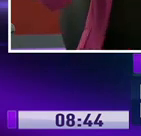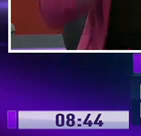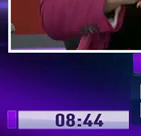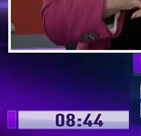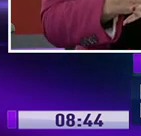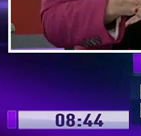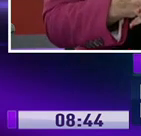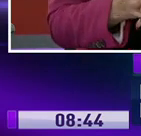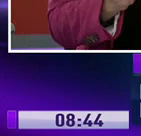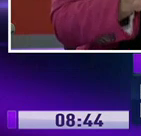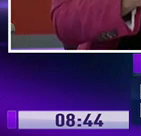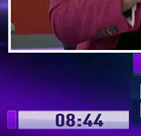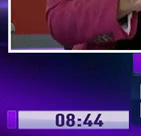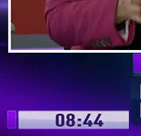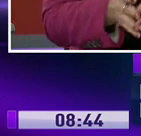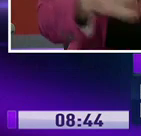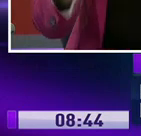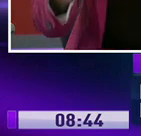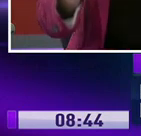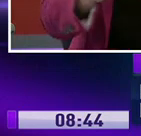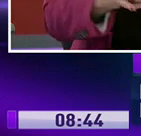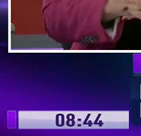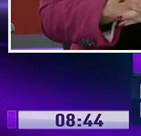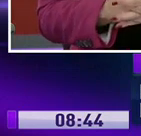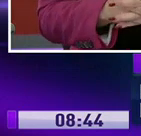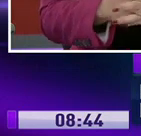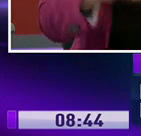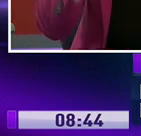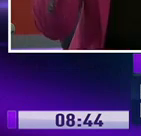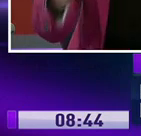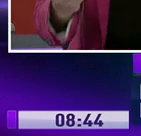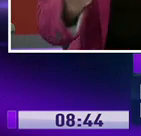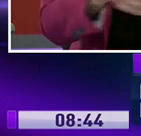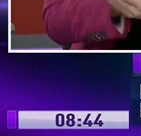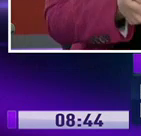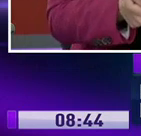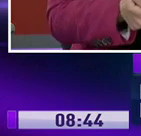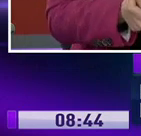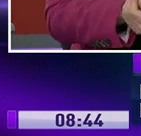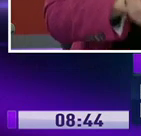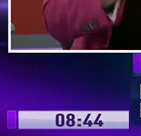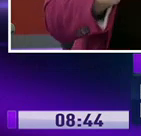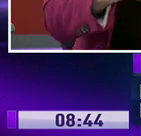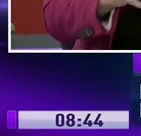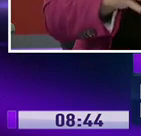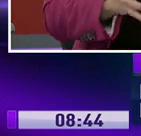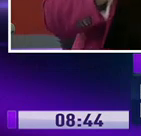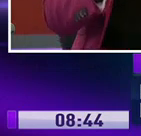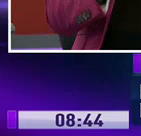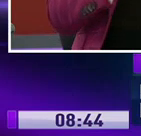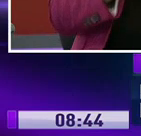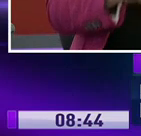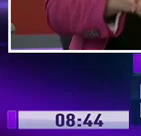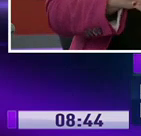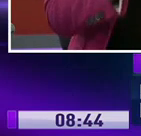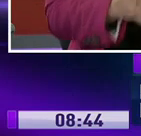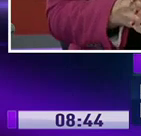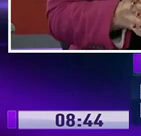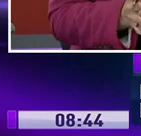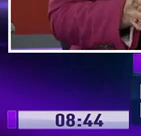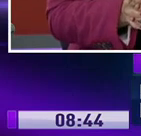están disponibles? Pues ya hemos visto y tenemos también denuncias, preocupación de la ciudadanía, sobre todo en Guayaquil, que está ya